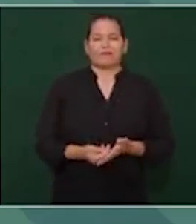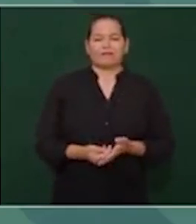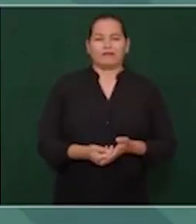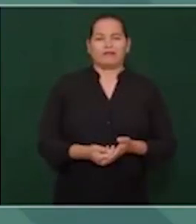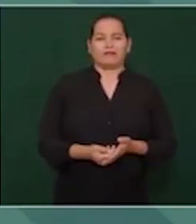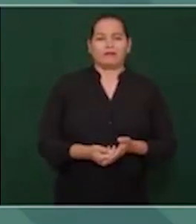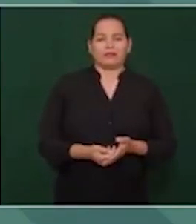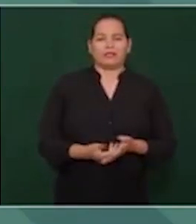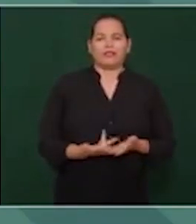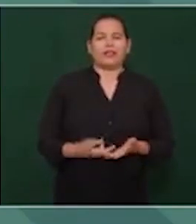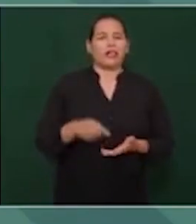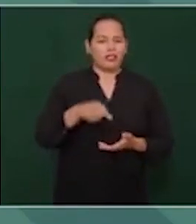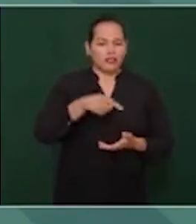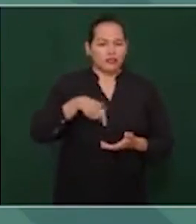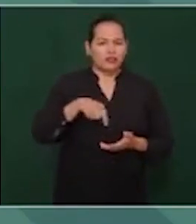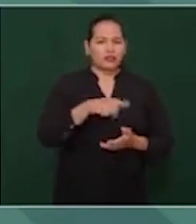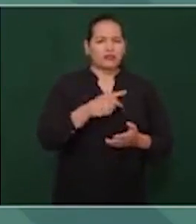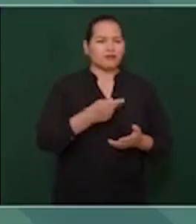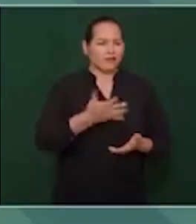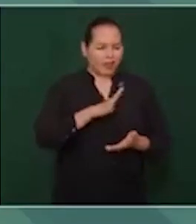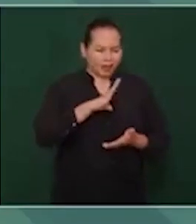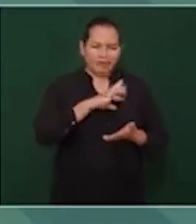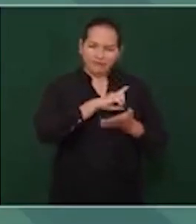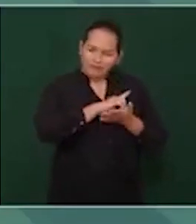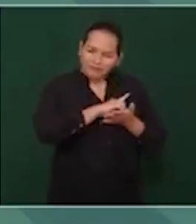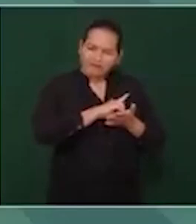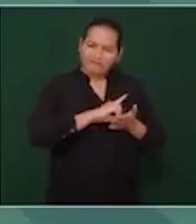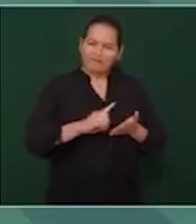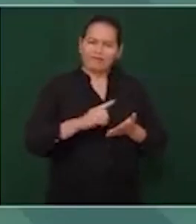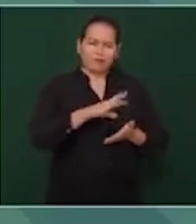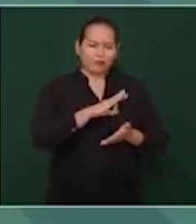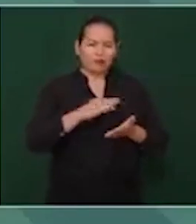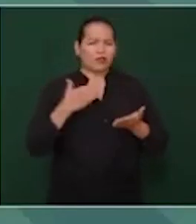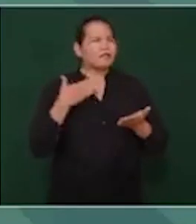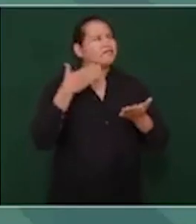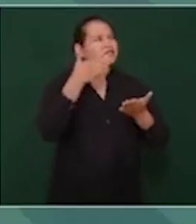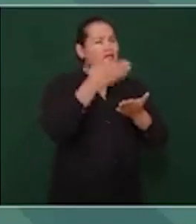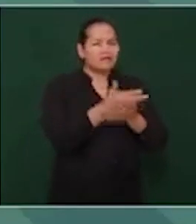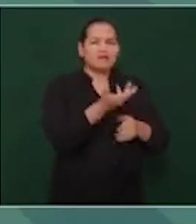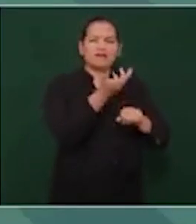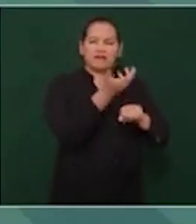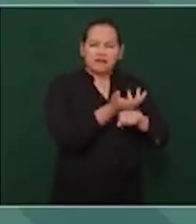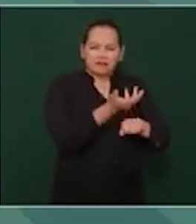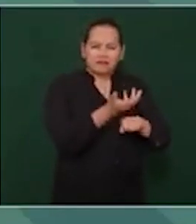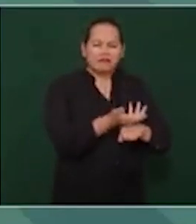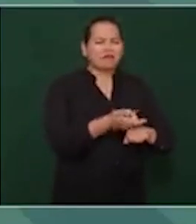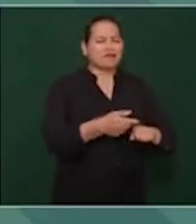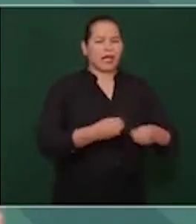buscarse la vida. a los ¿Cómo